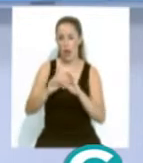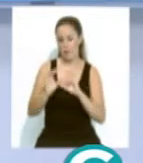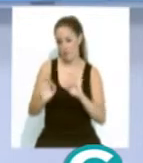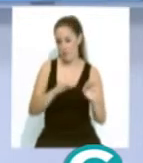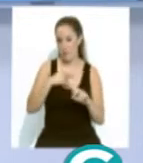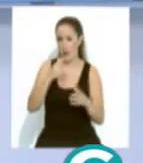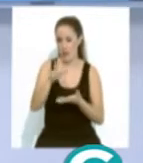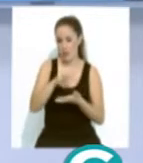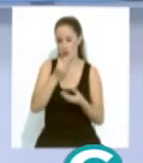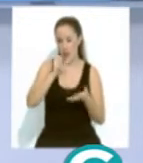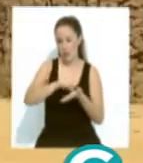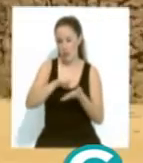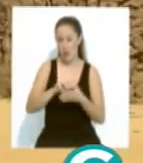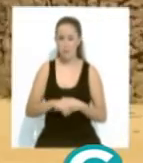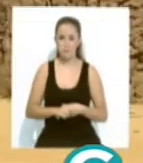emblemático de la ciudad.